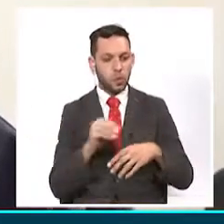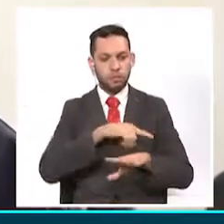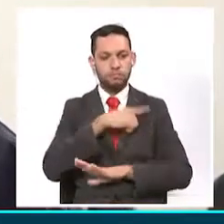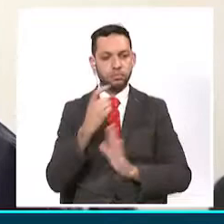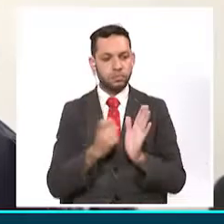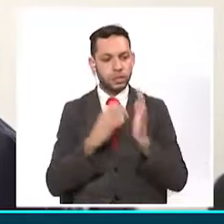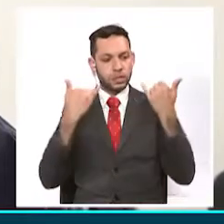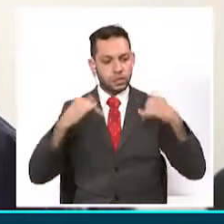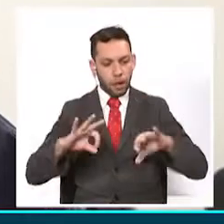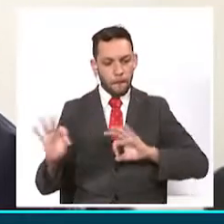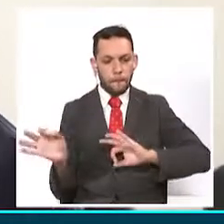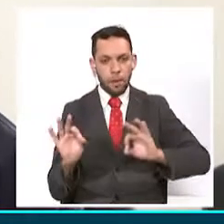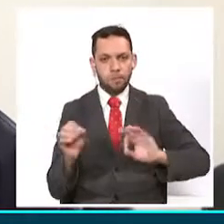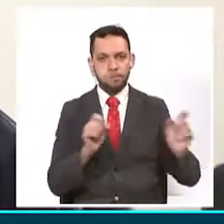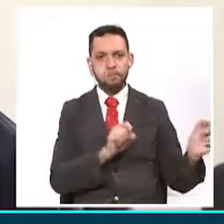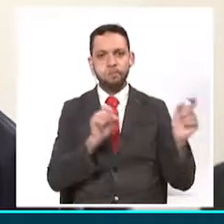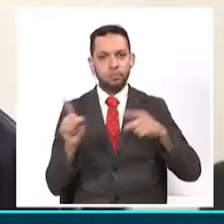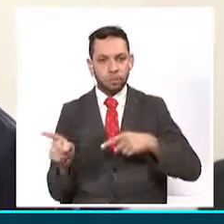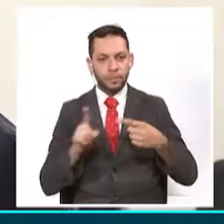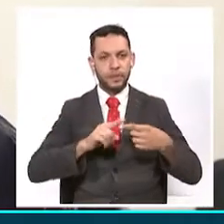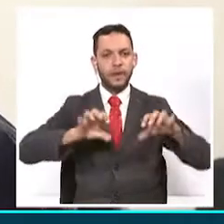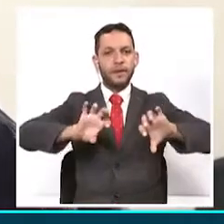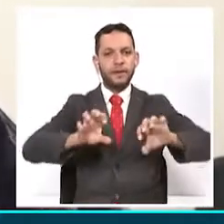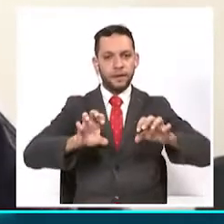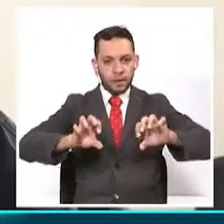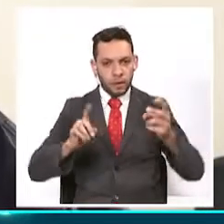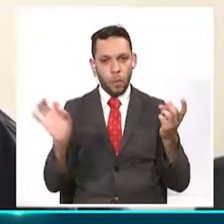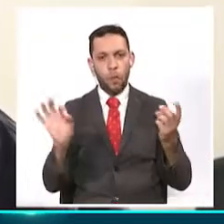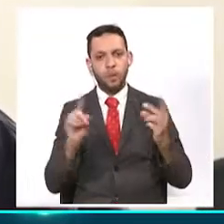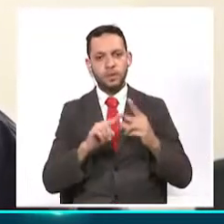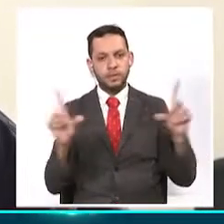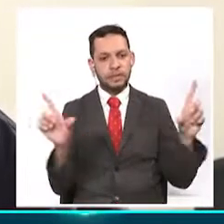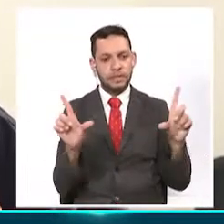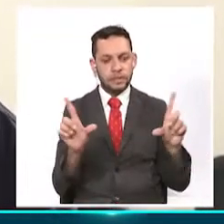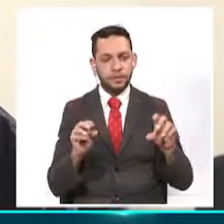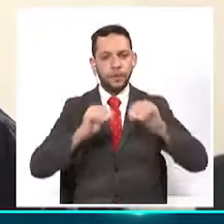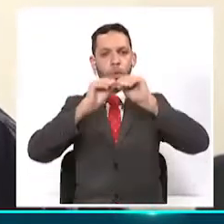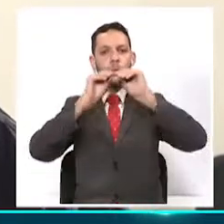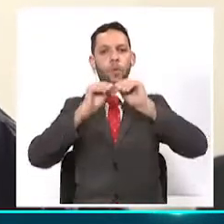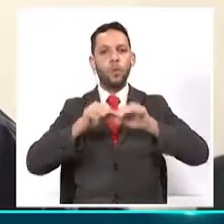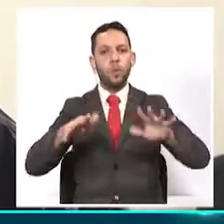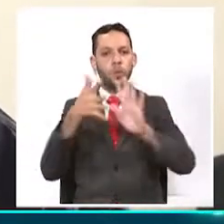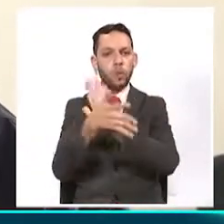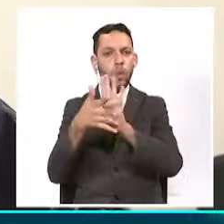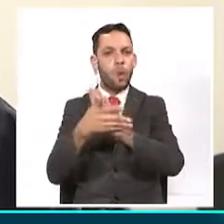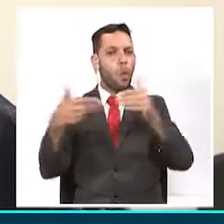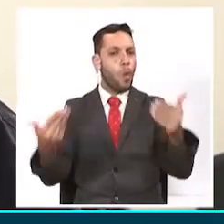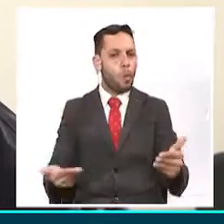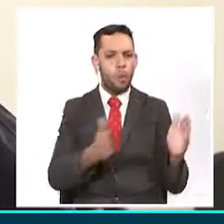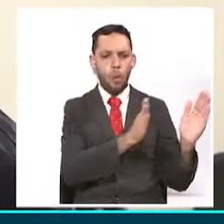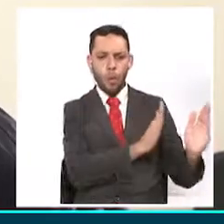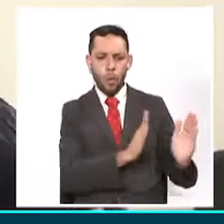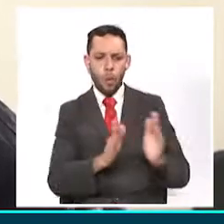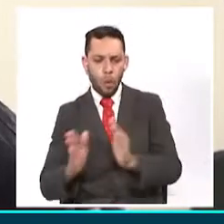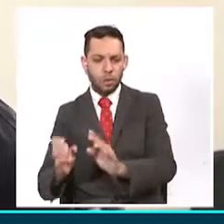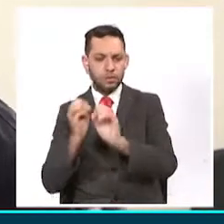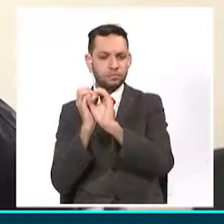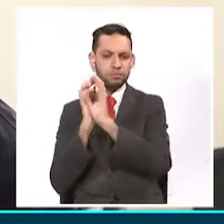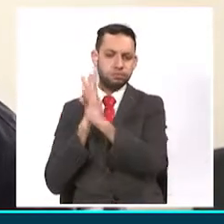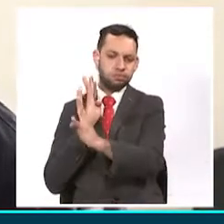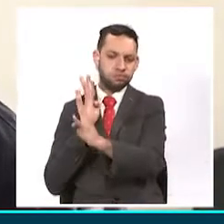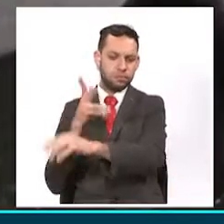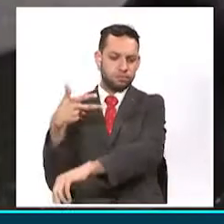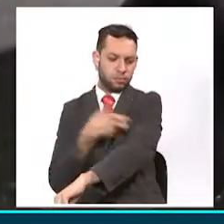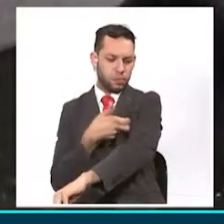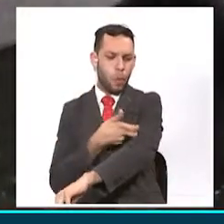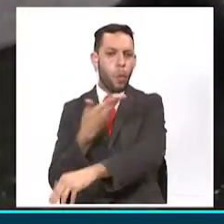los próximos días vamos a estar a través de radio, de televisión, de las redes, socializándole a los ciudadanos, a los quindianos, cómo va ser el sistema de vacunación en el